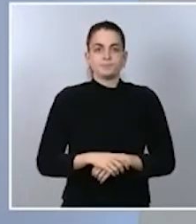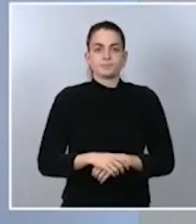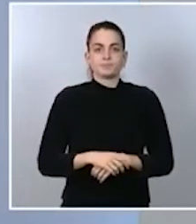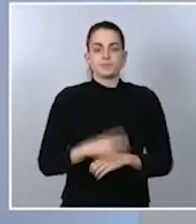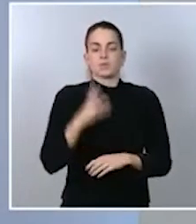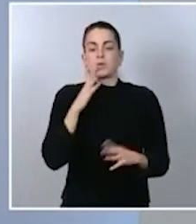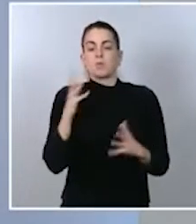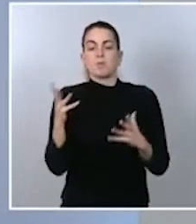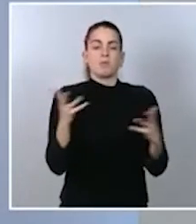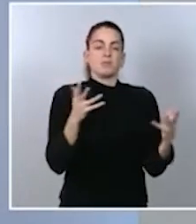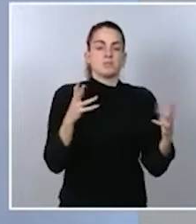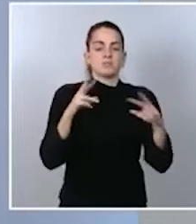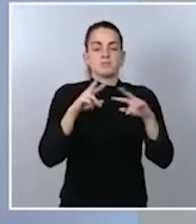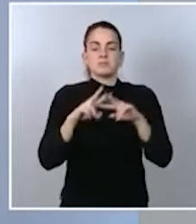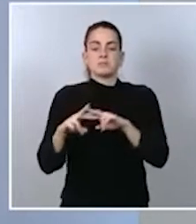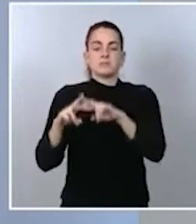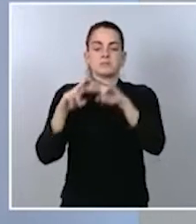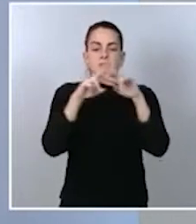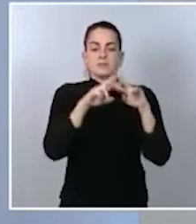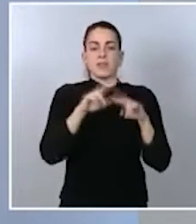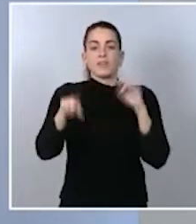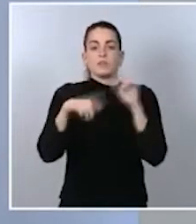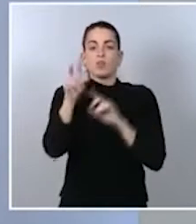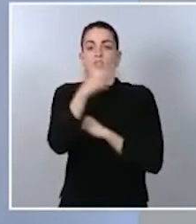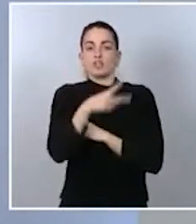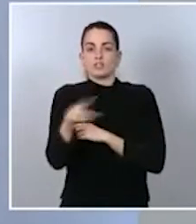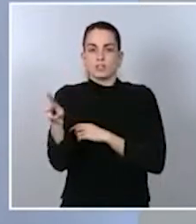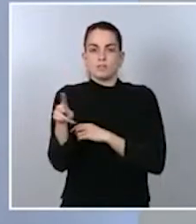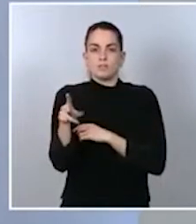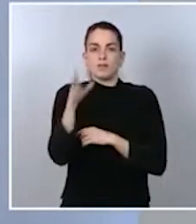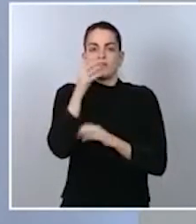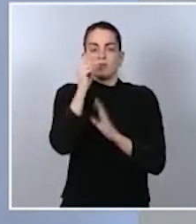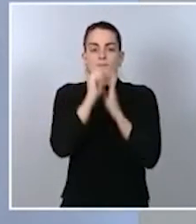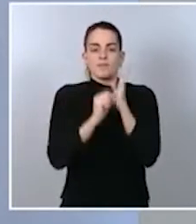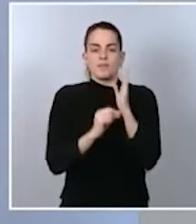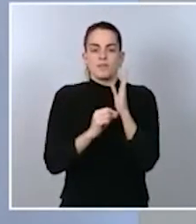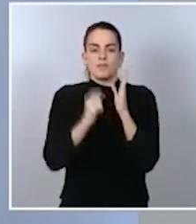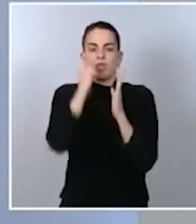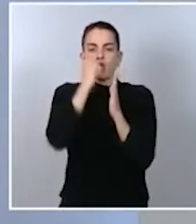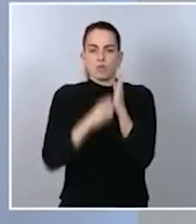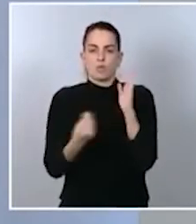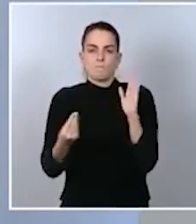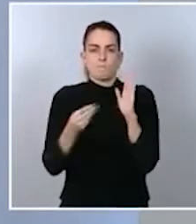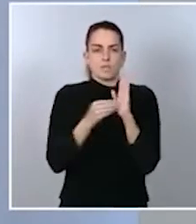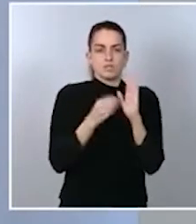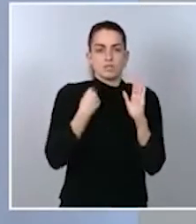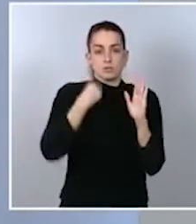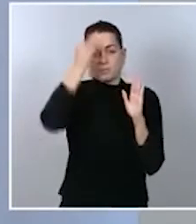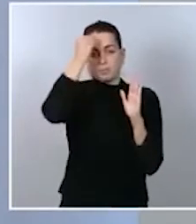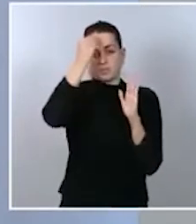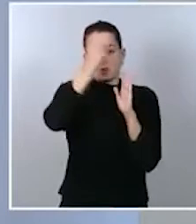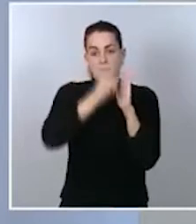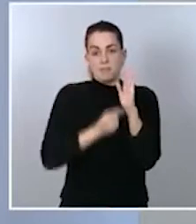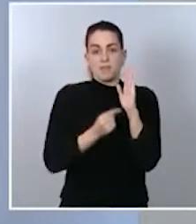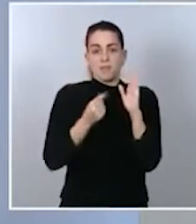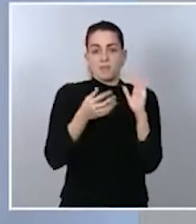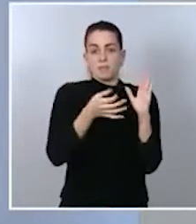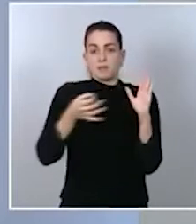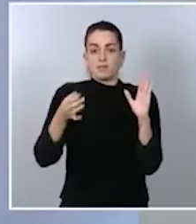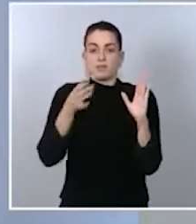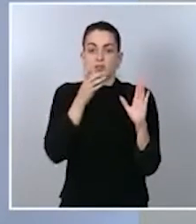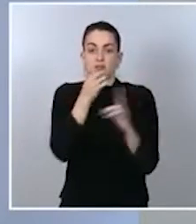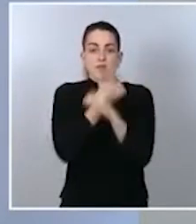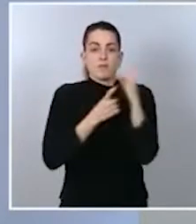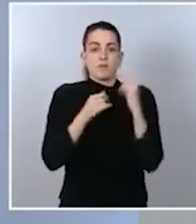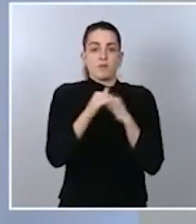dos semanas posteriores, endureciendo las medidas. Yo creo que eran las medidas adecuadas con la información que disponíamos en aquel momento y, efectivamente,